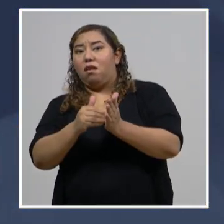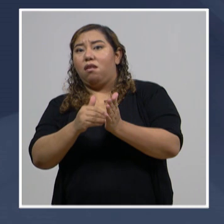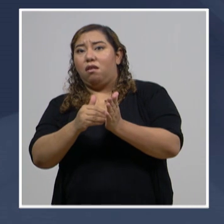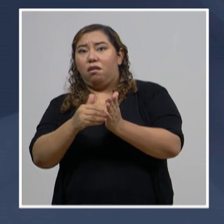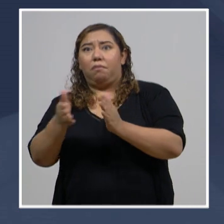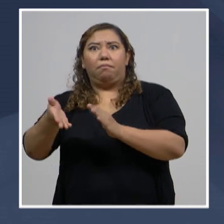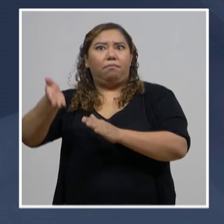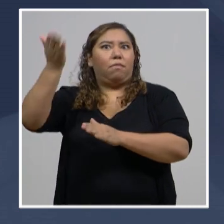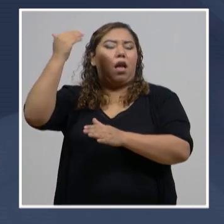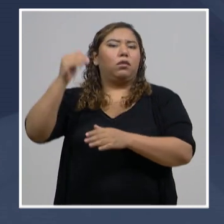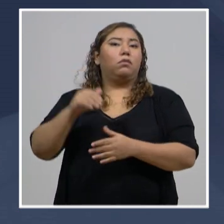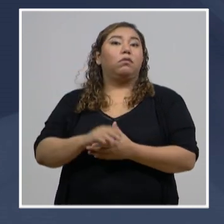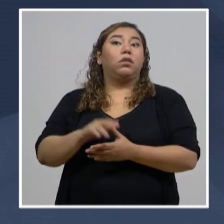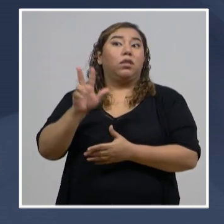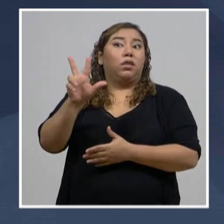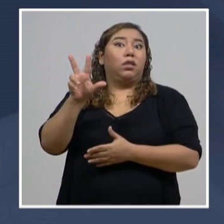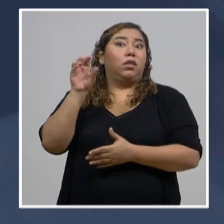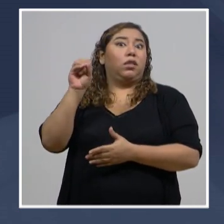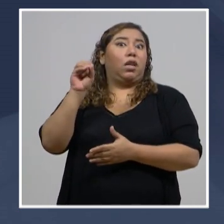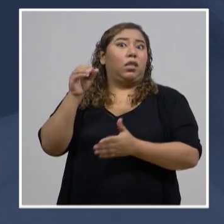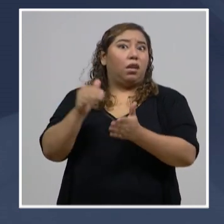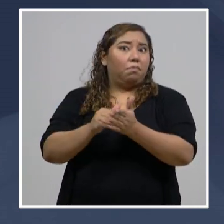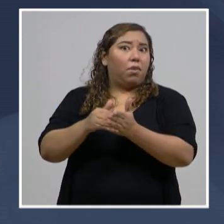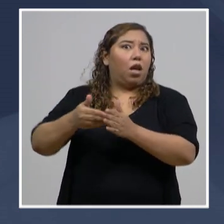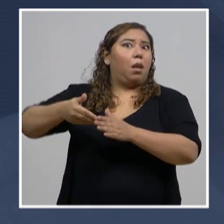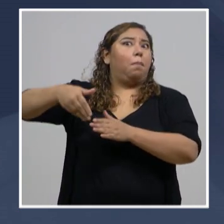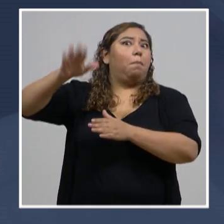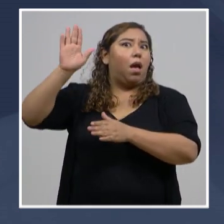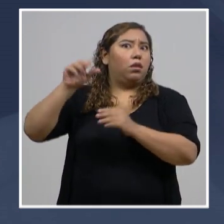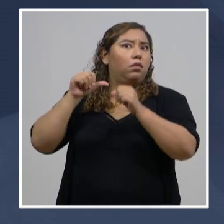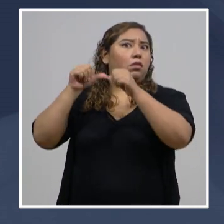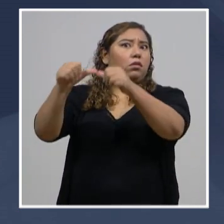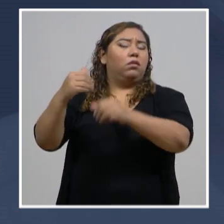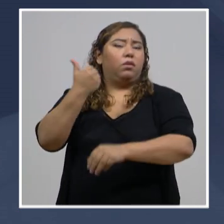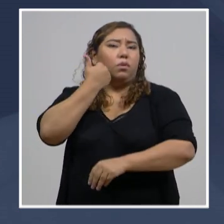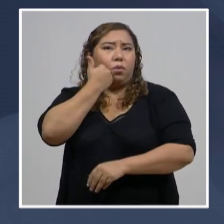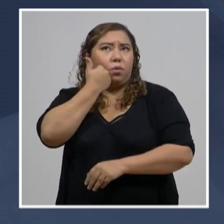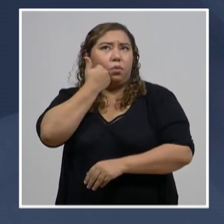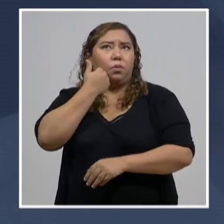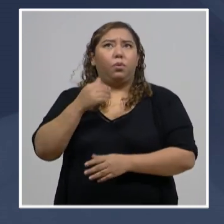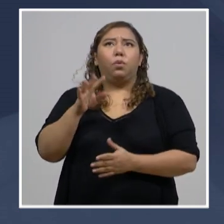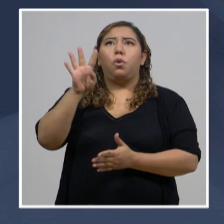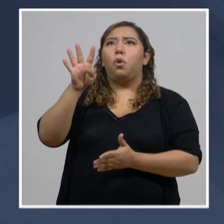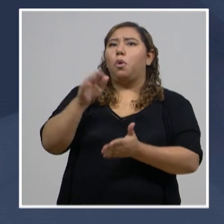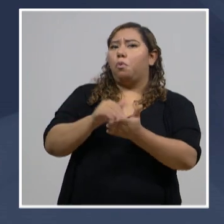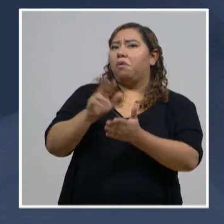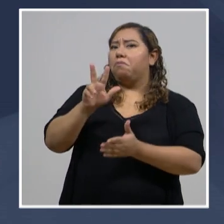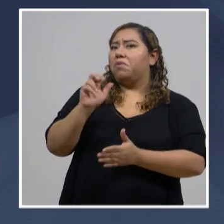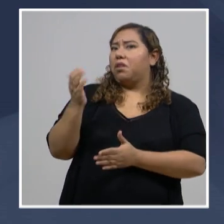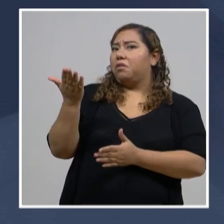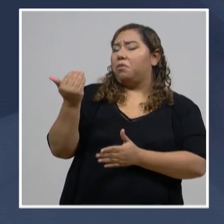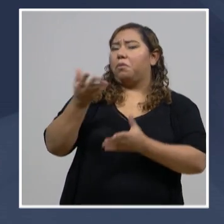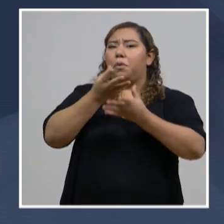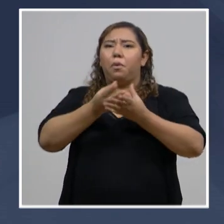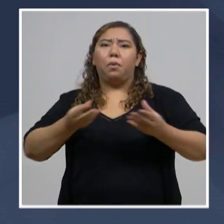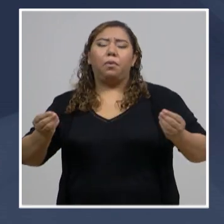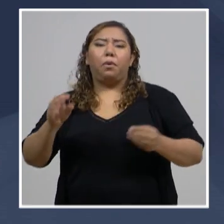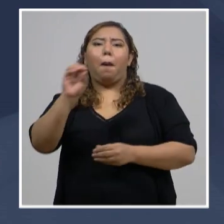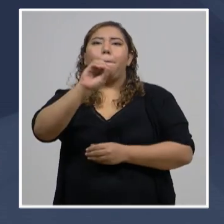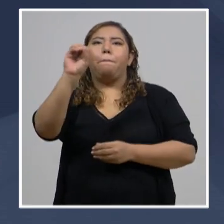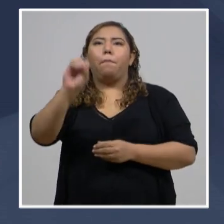,000 continúan aún activos, más de 4,300 se han recuperado y llegamos a una tasa de letalidad de 2